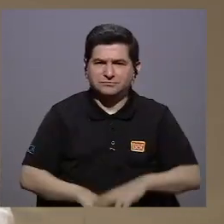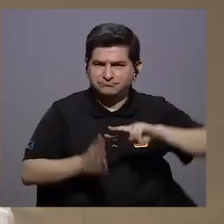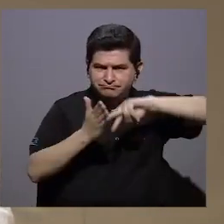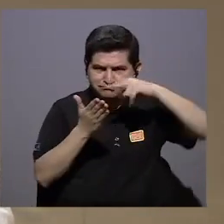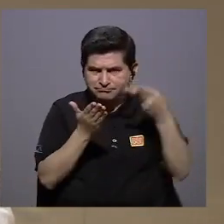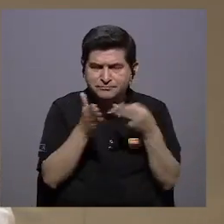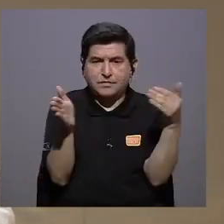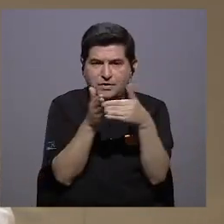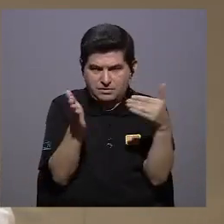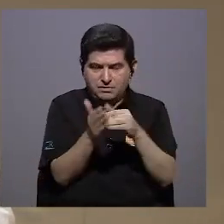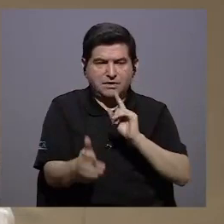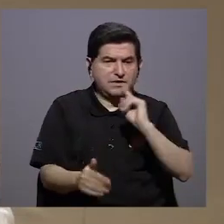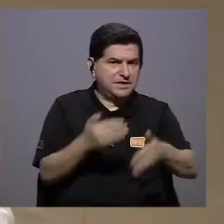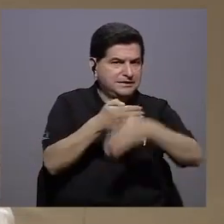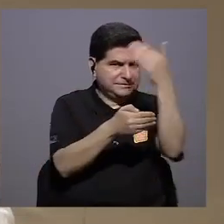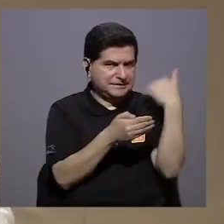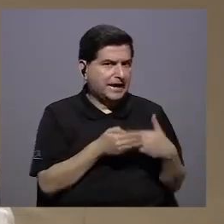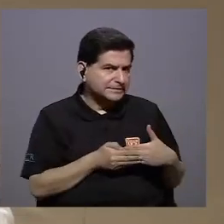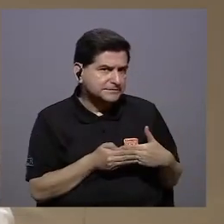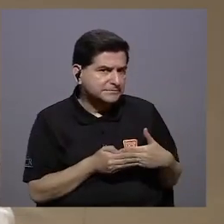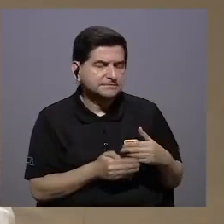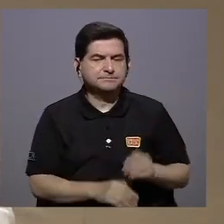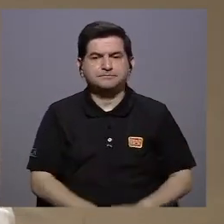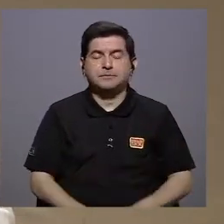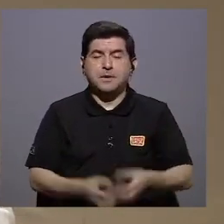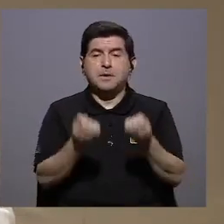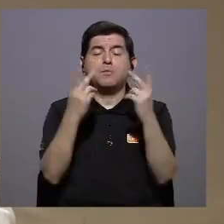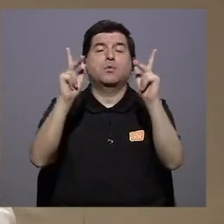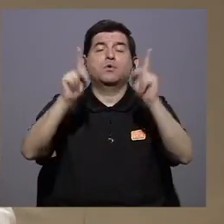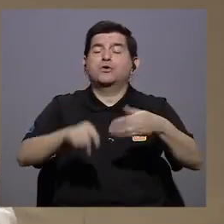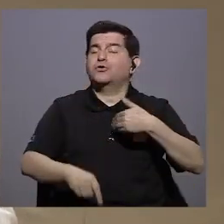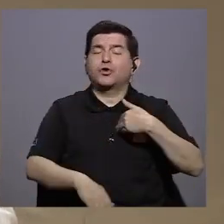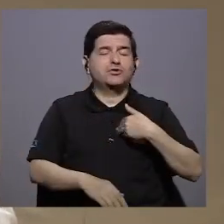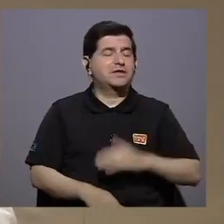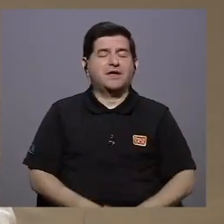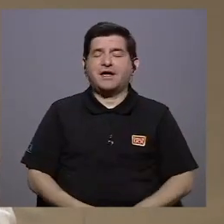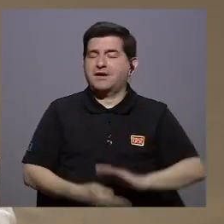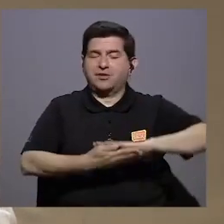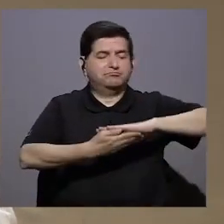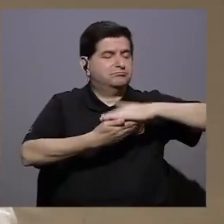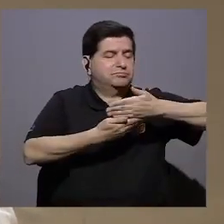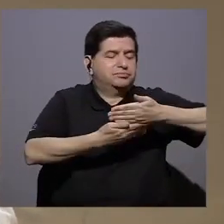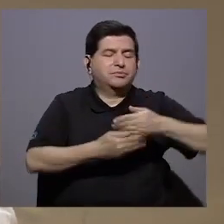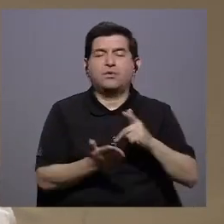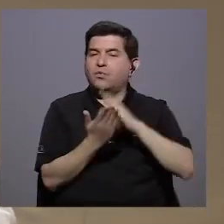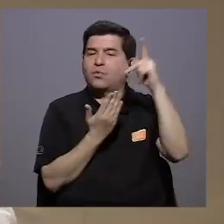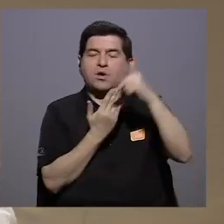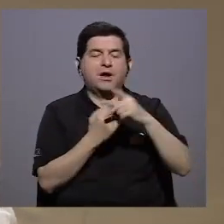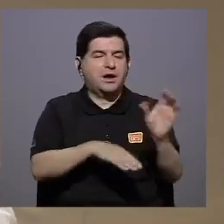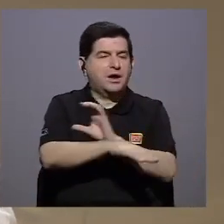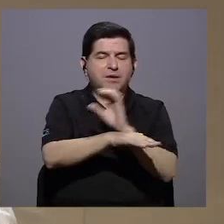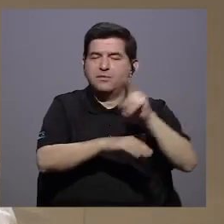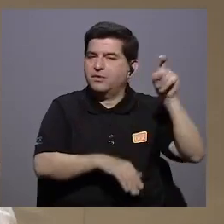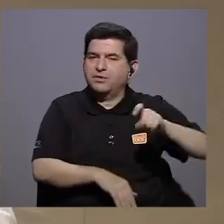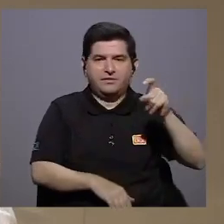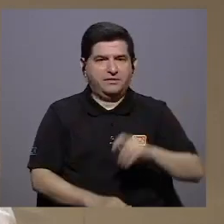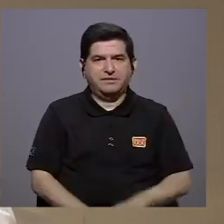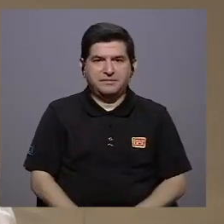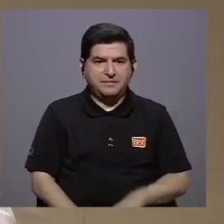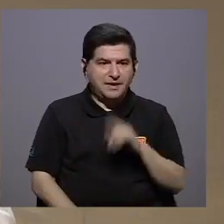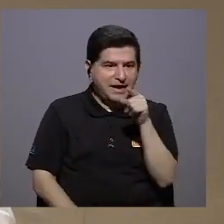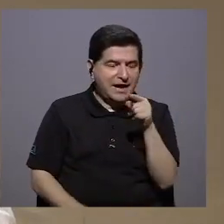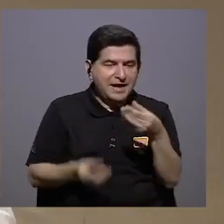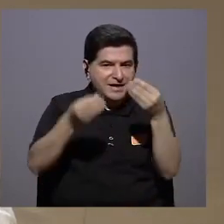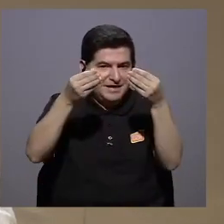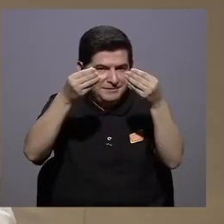para retomar lo que planteaba en el bloque anterior que muchos no tienen computadora que muchos no van a tener el software que necesitan y es ahí donde